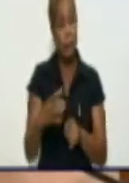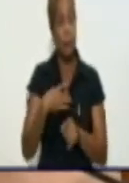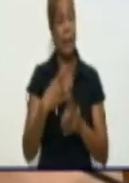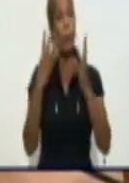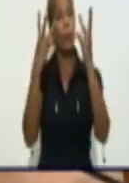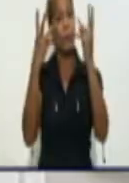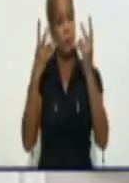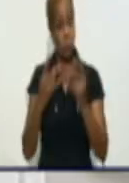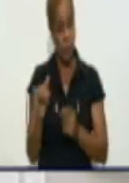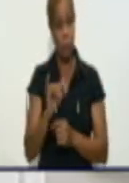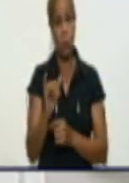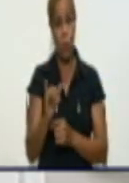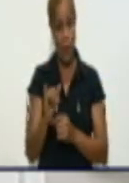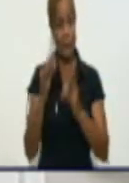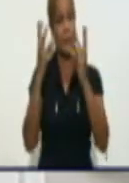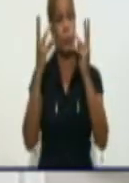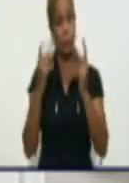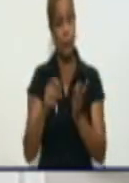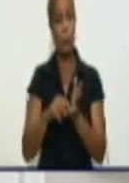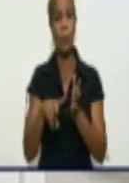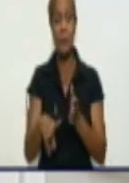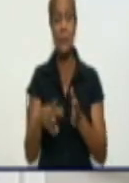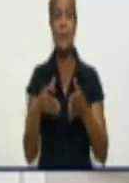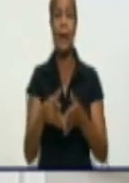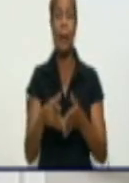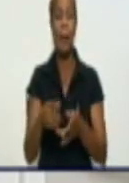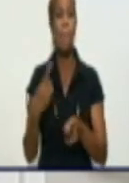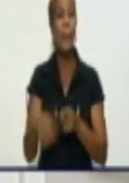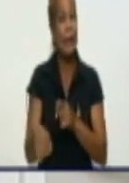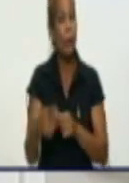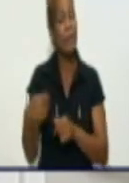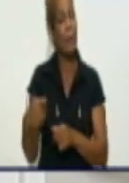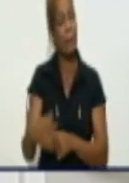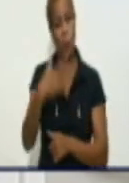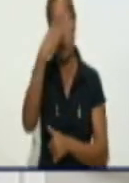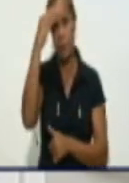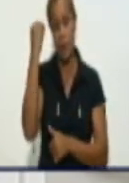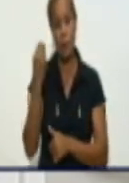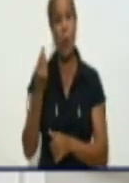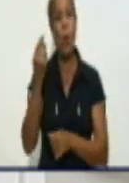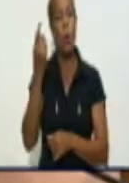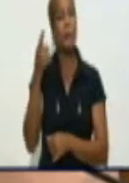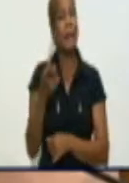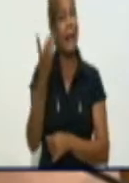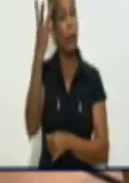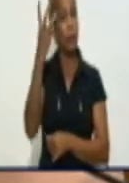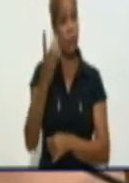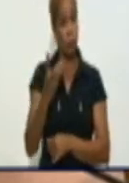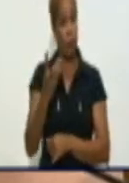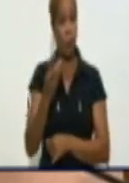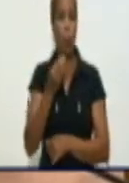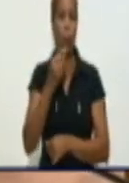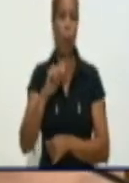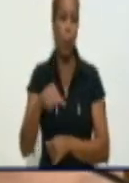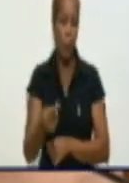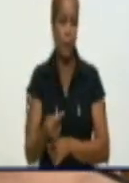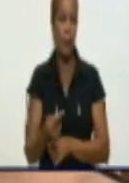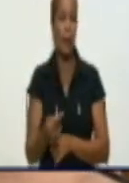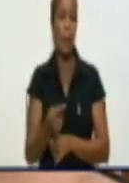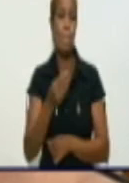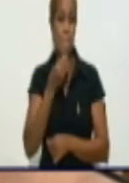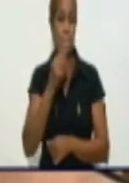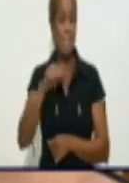como yo siempre reitero aquí, vamos a olvidarnos del número. Porque este número mañana pudiera ser el doble o el triple.